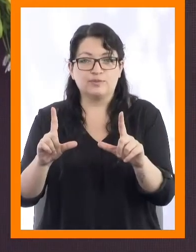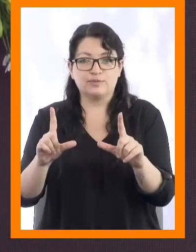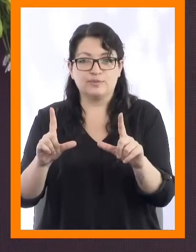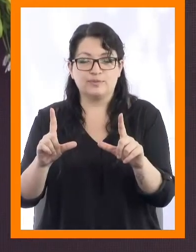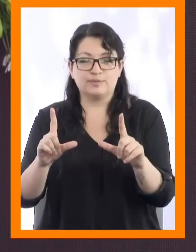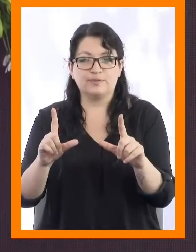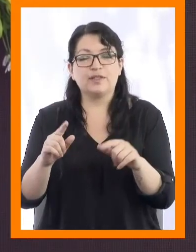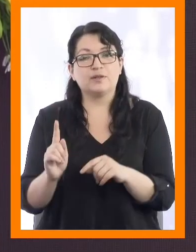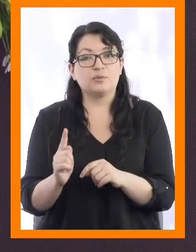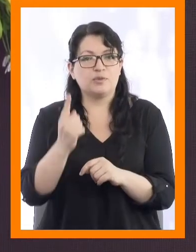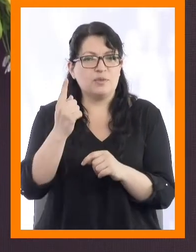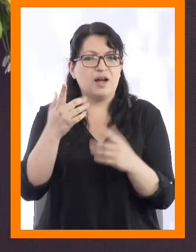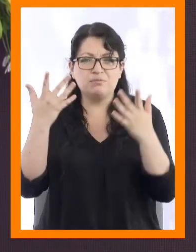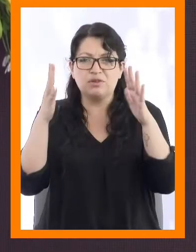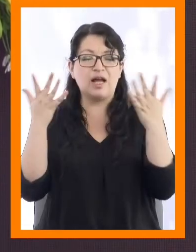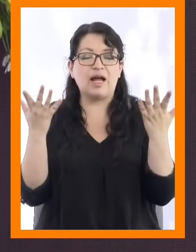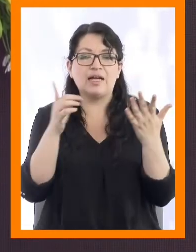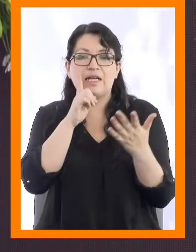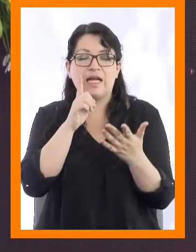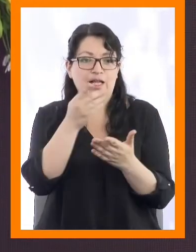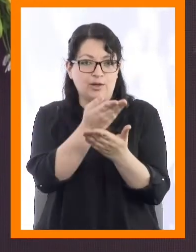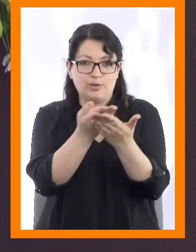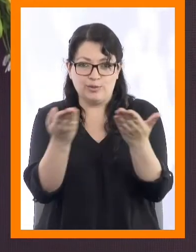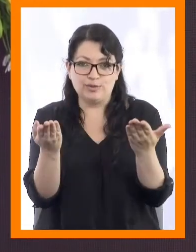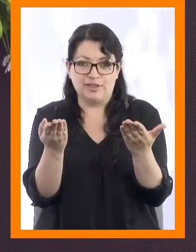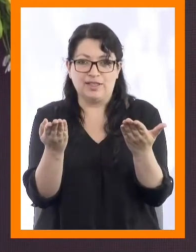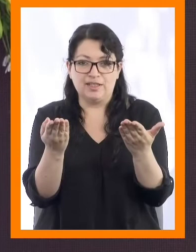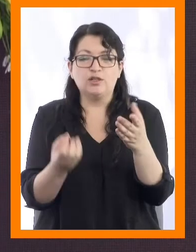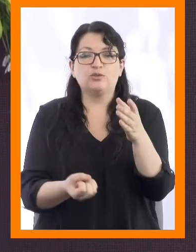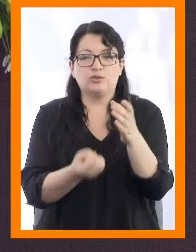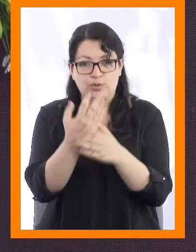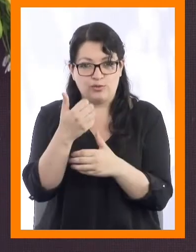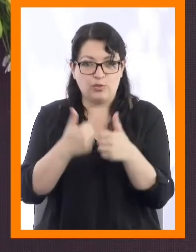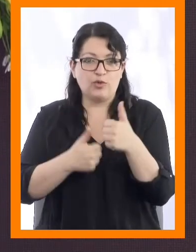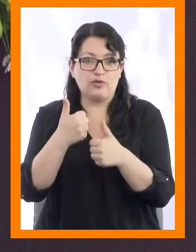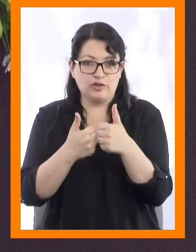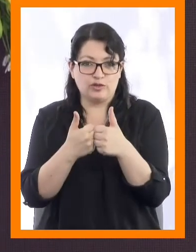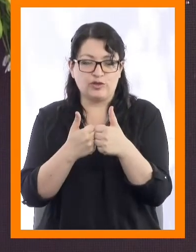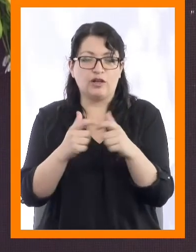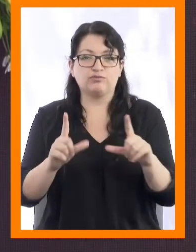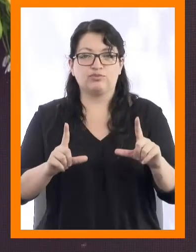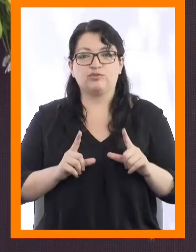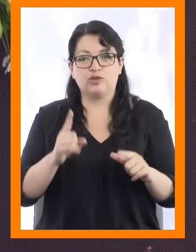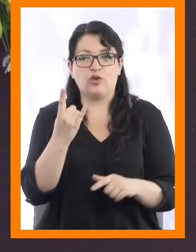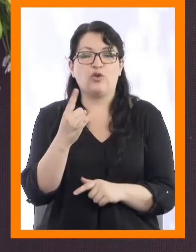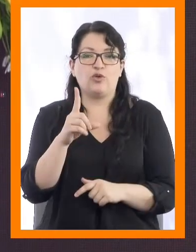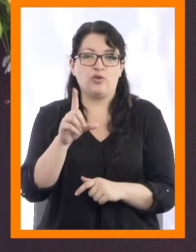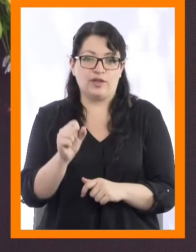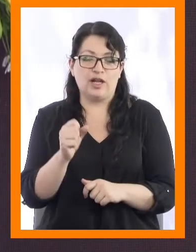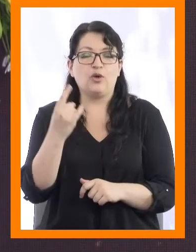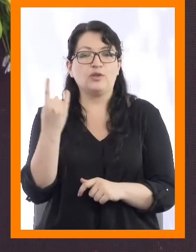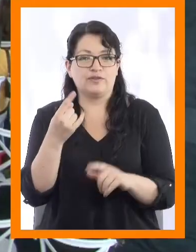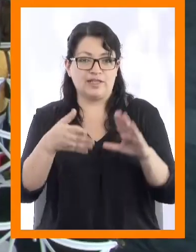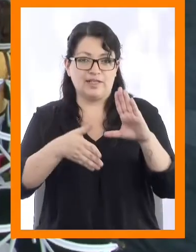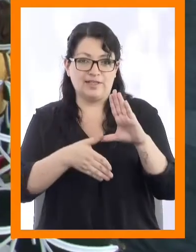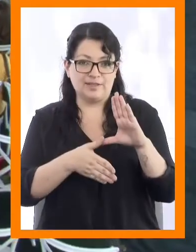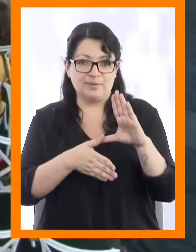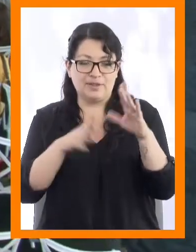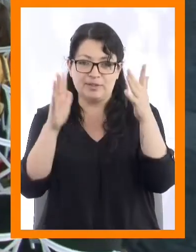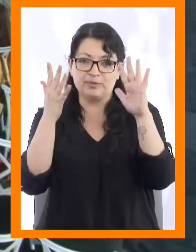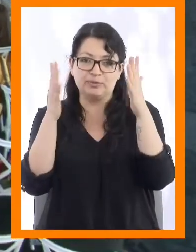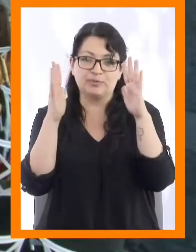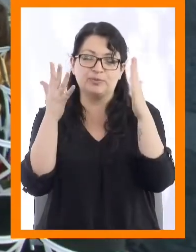primeros aplausos son para ustedes, los nuevos profesionales de UTLA, Universidad de las Américas.